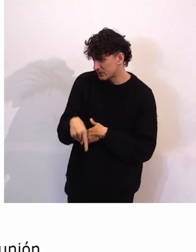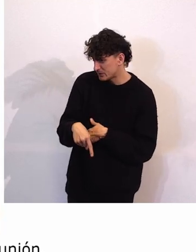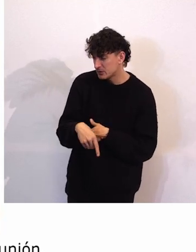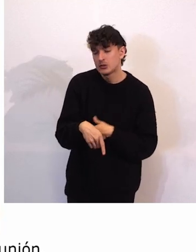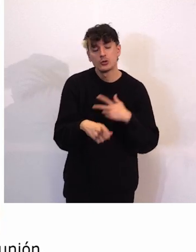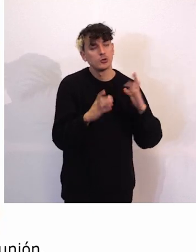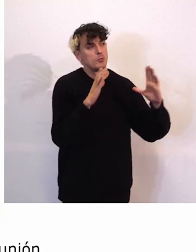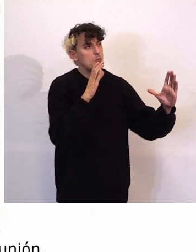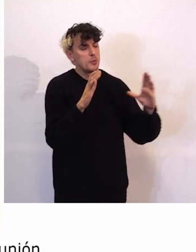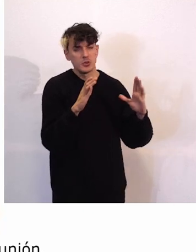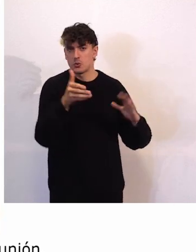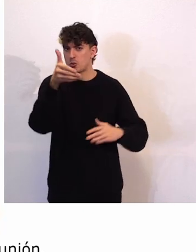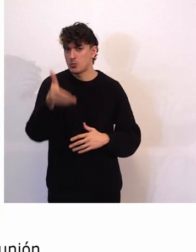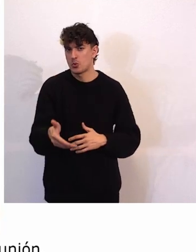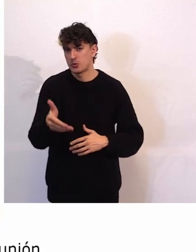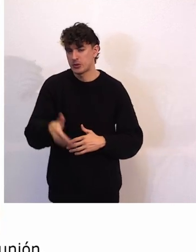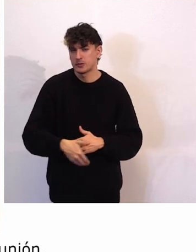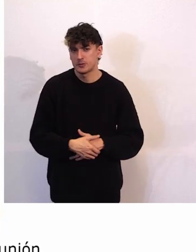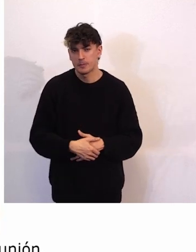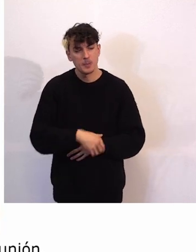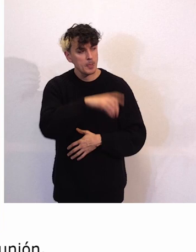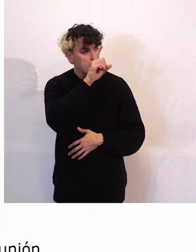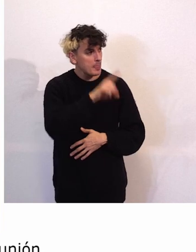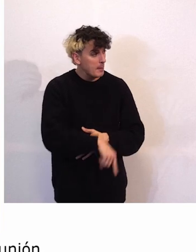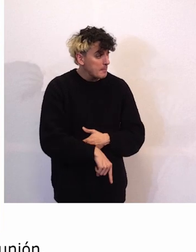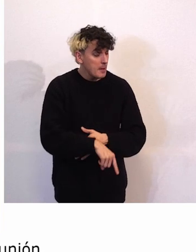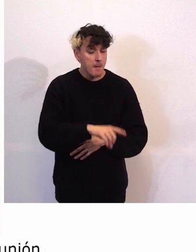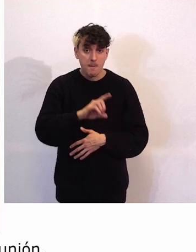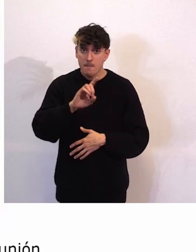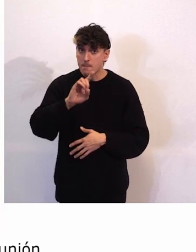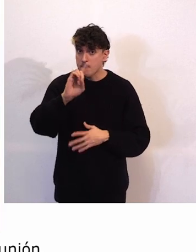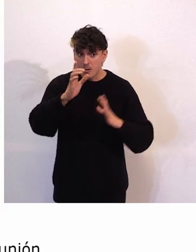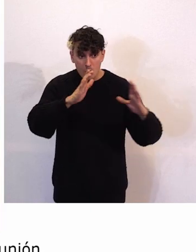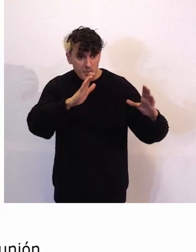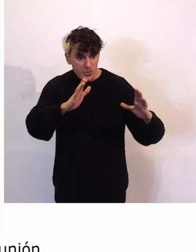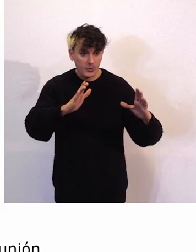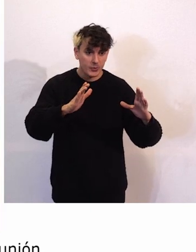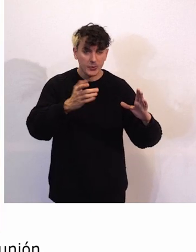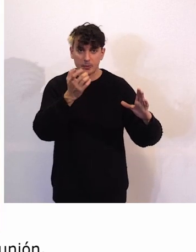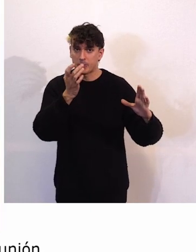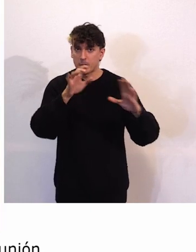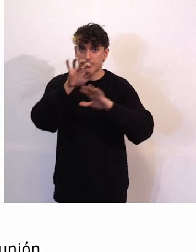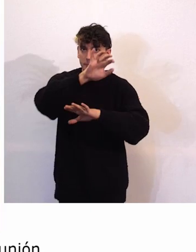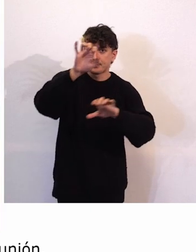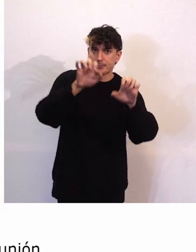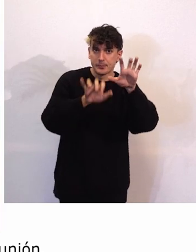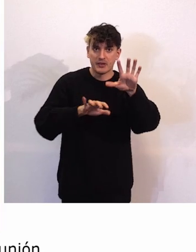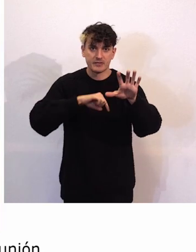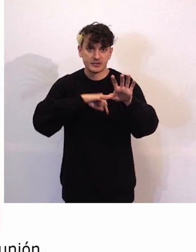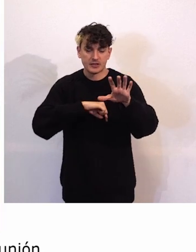significativo y la verdad es que también un primer momento, creo, cierta incertidumbre, especialmente entre algunas